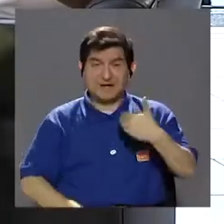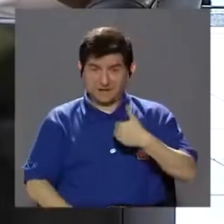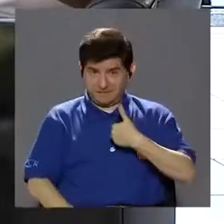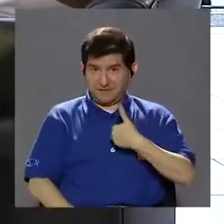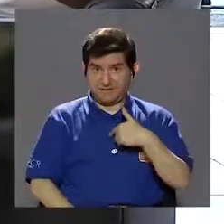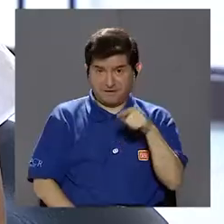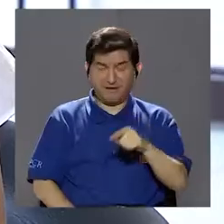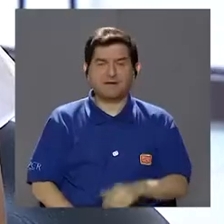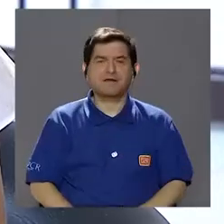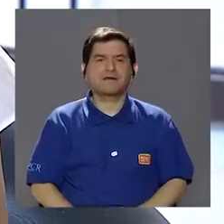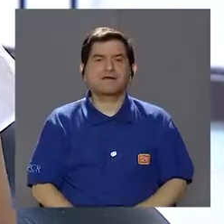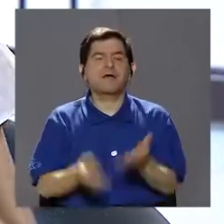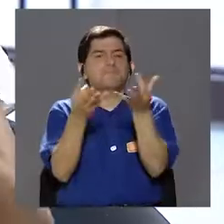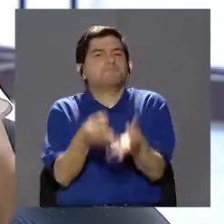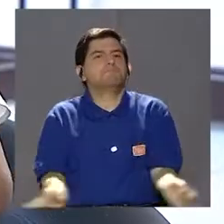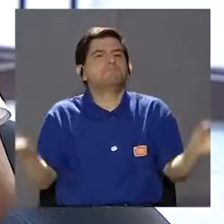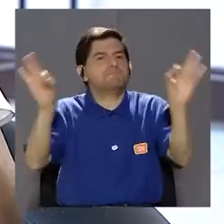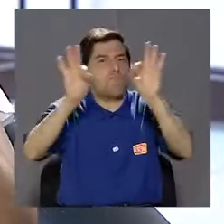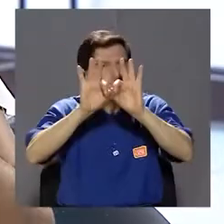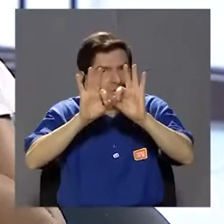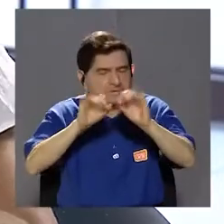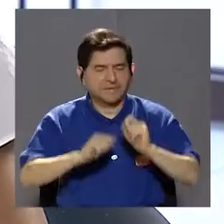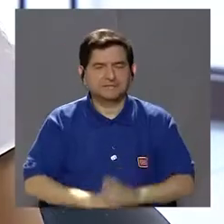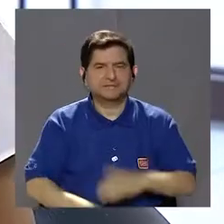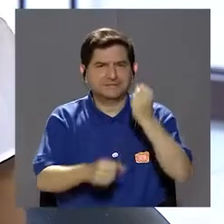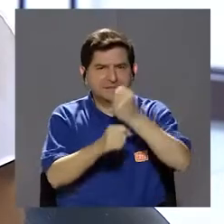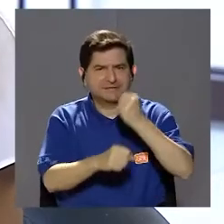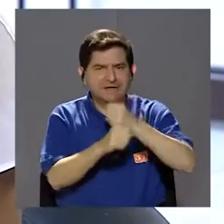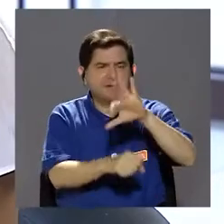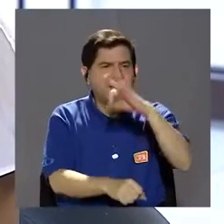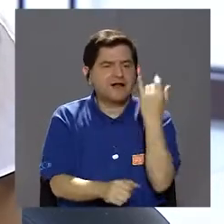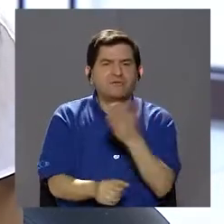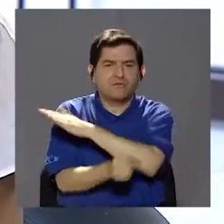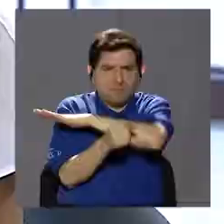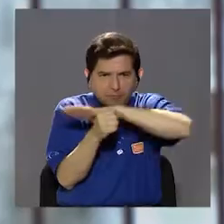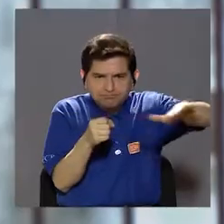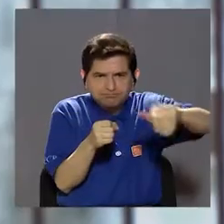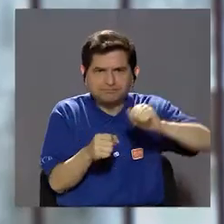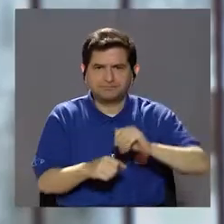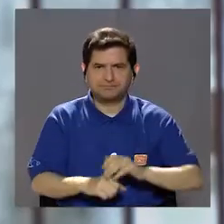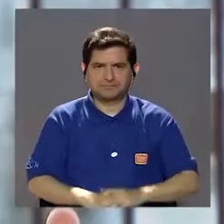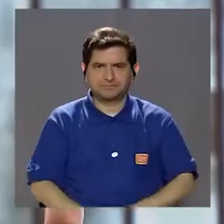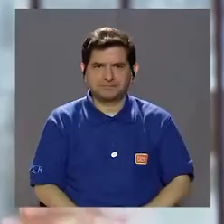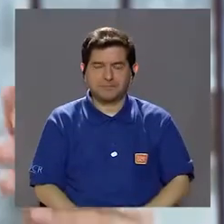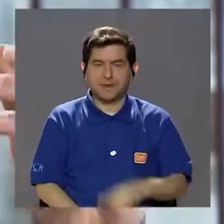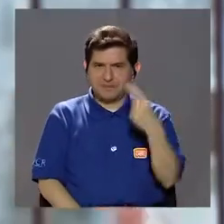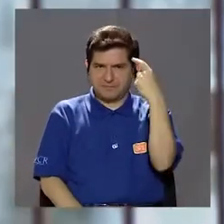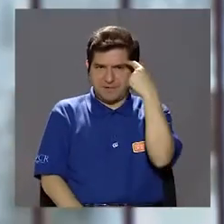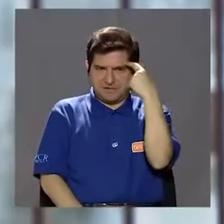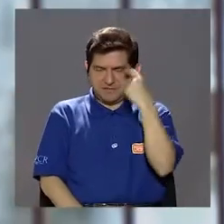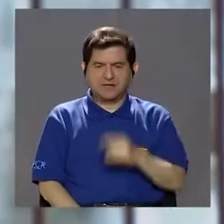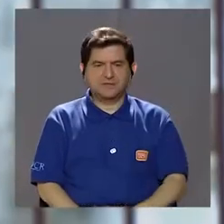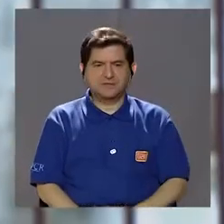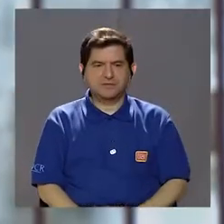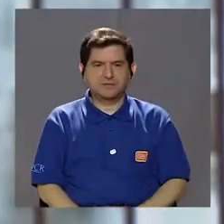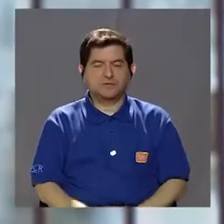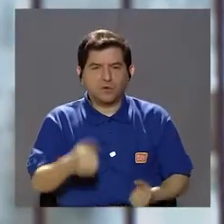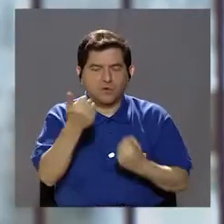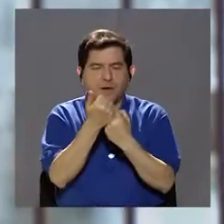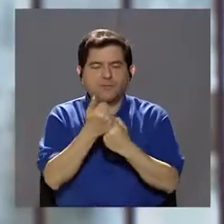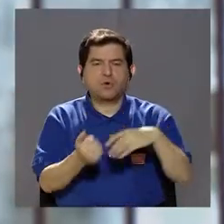que tengo espolón. Ahí lo importante es incluso trabajar de una forma integral, trabajar incluso